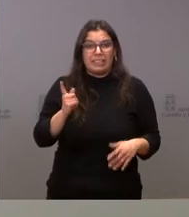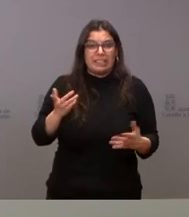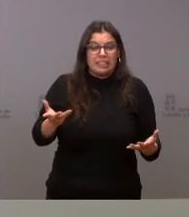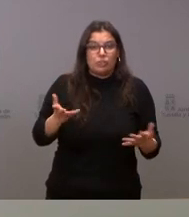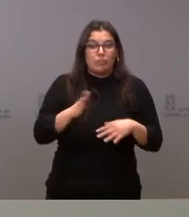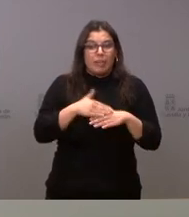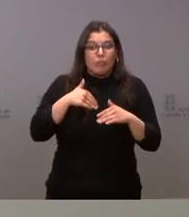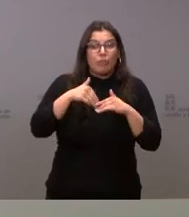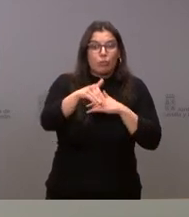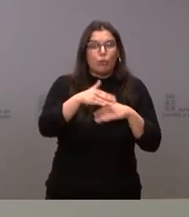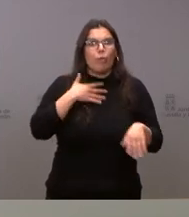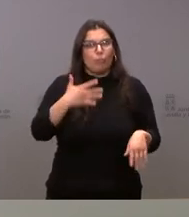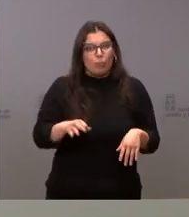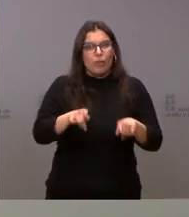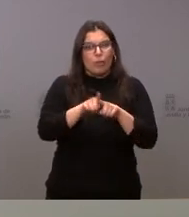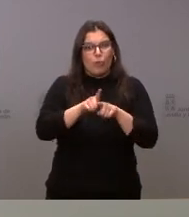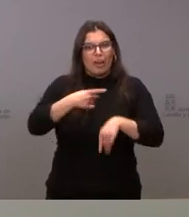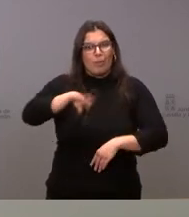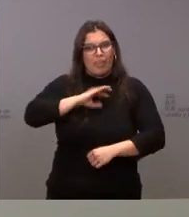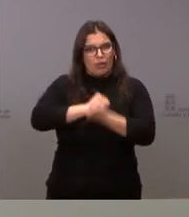mantener el poder adquisitivo de los trabajadores